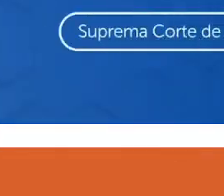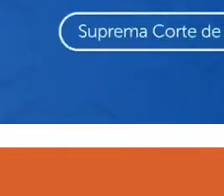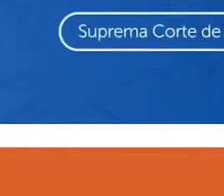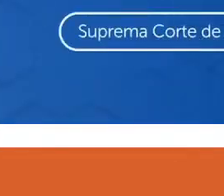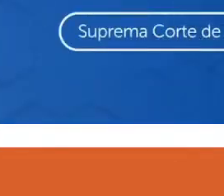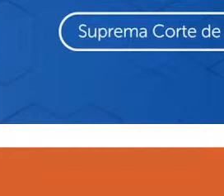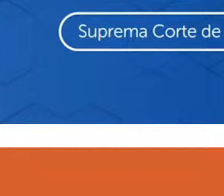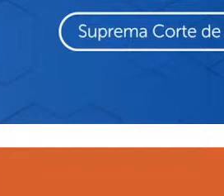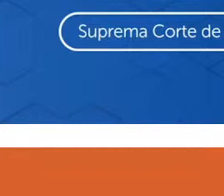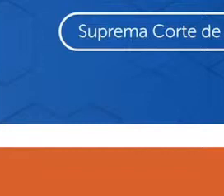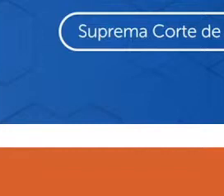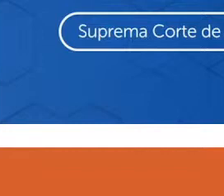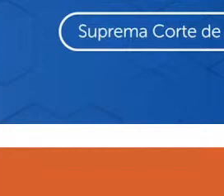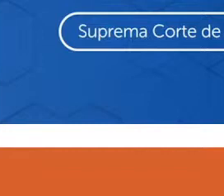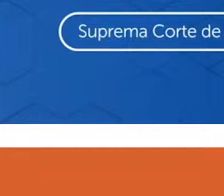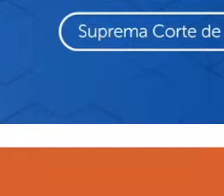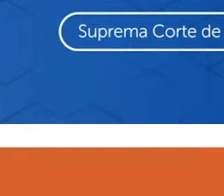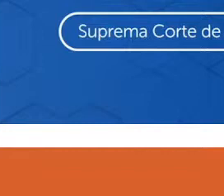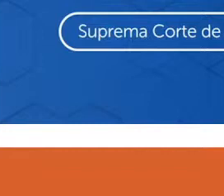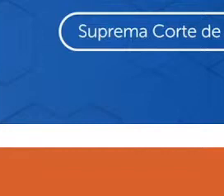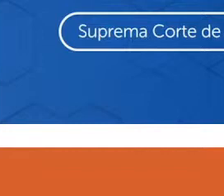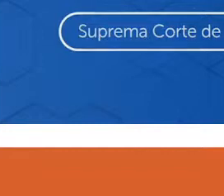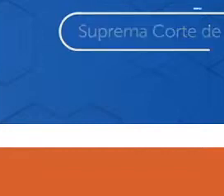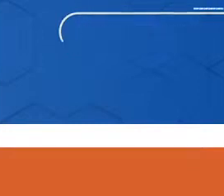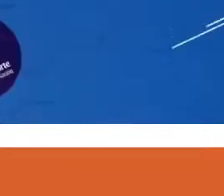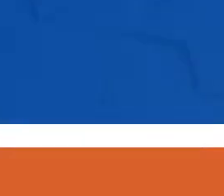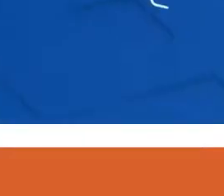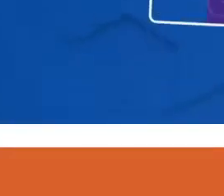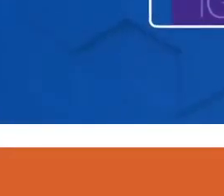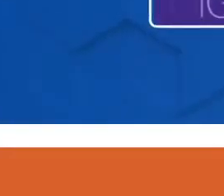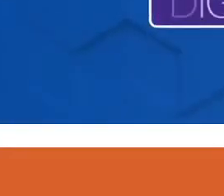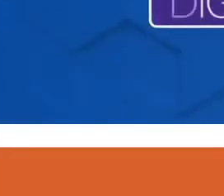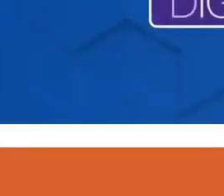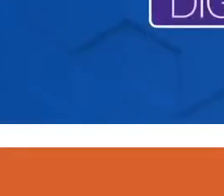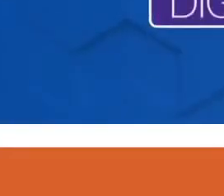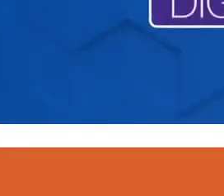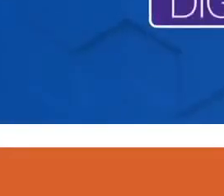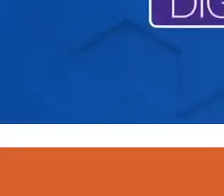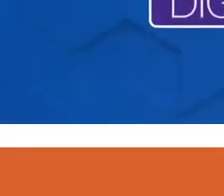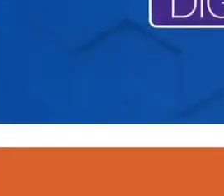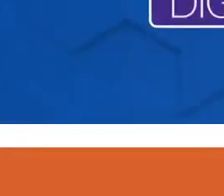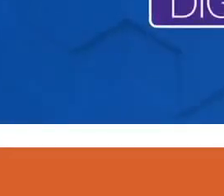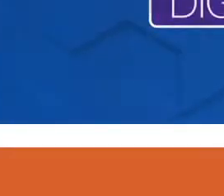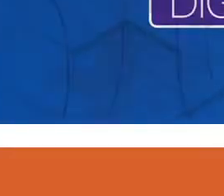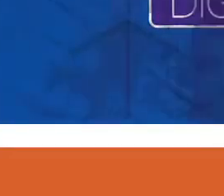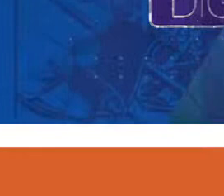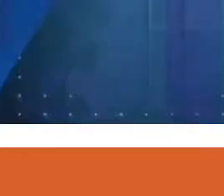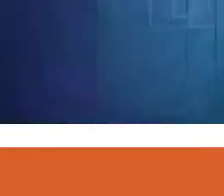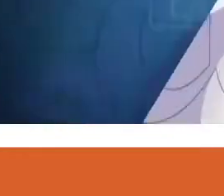como Suprema Corte de Justicia de la Nación. Sigue nuestra página oficial y se parte de la Corte Digital.